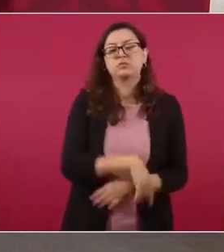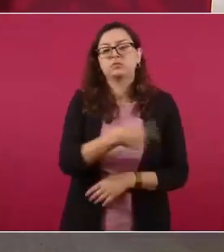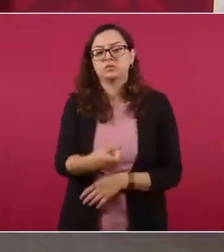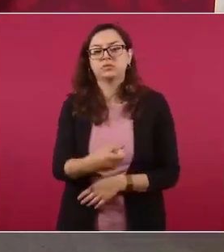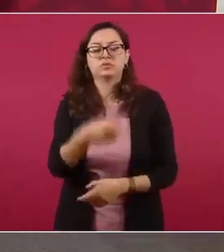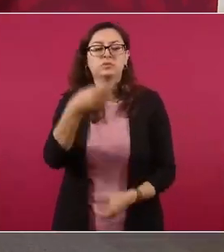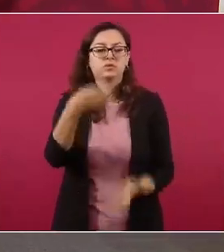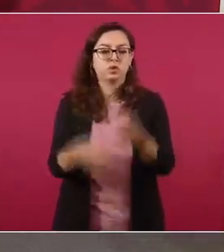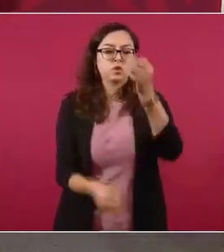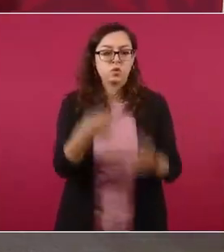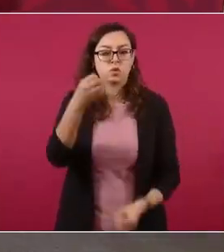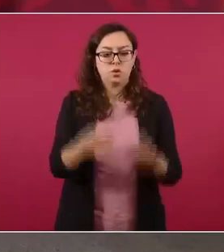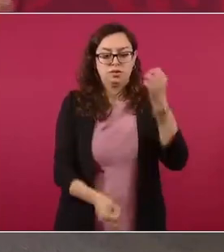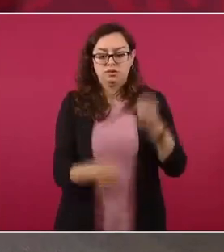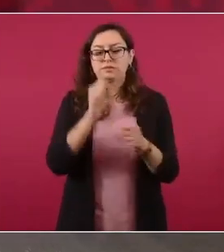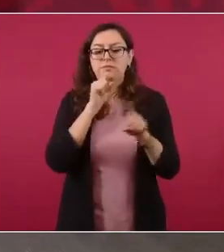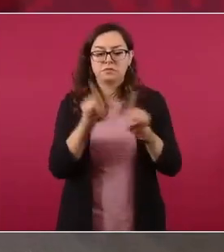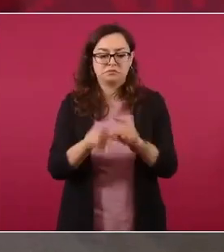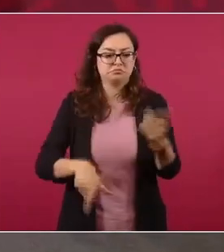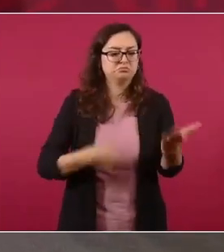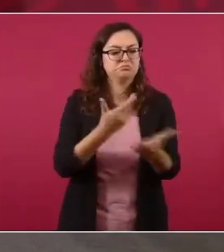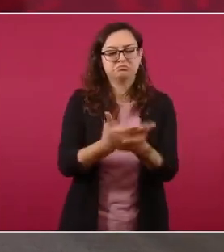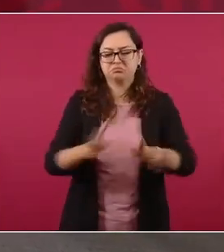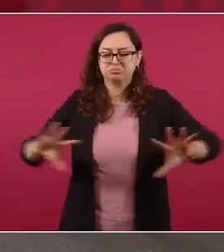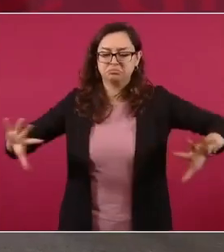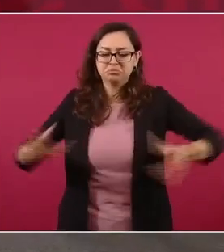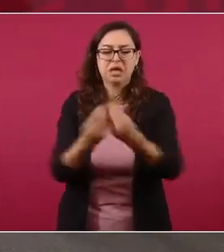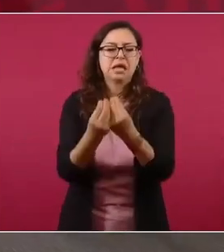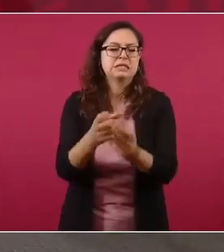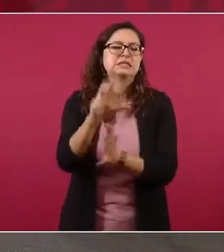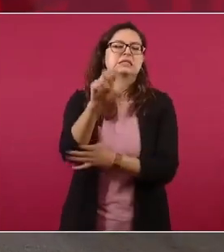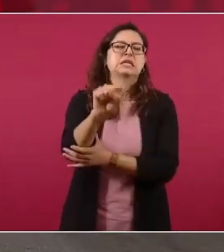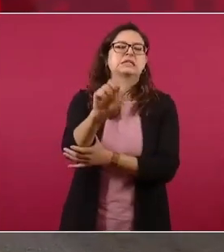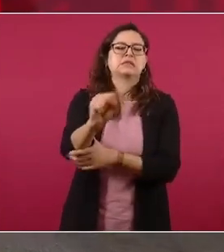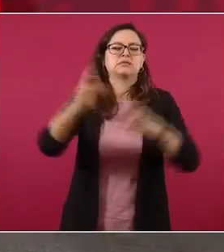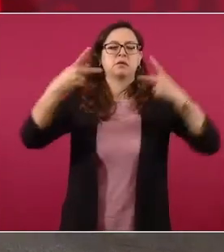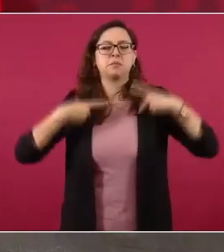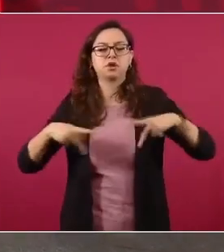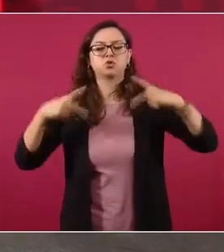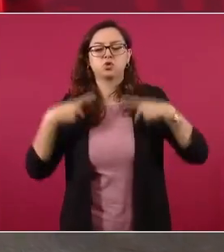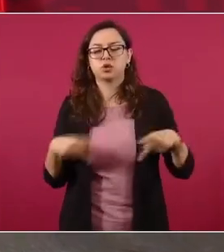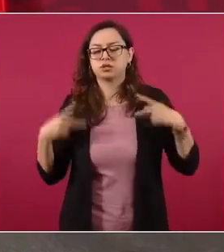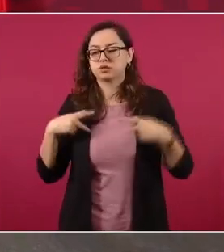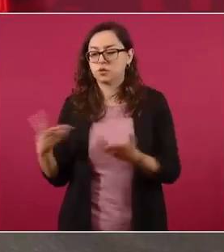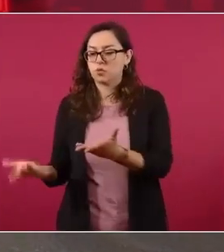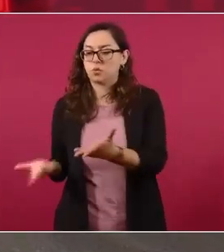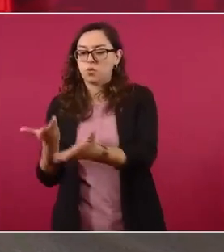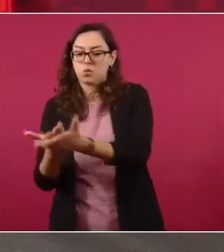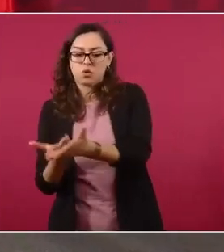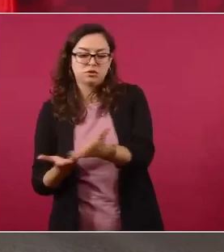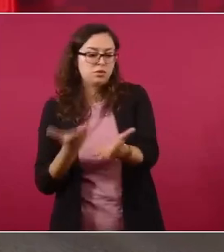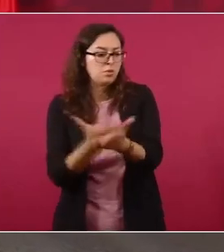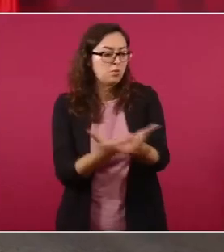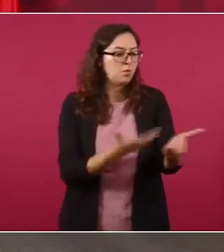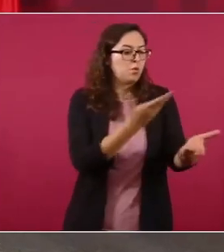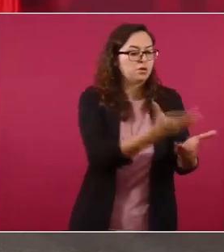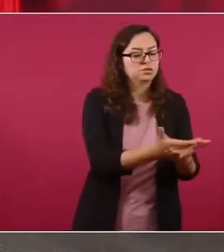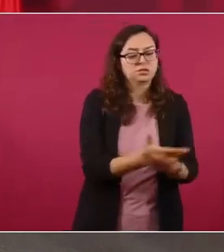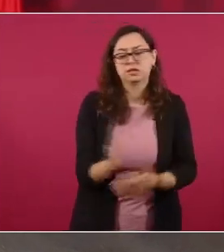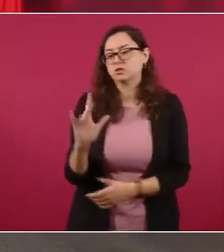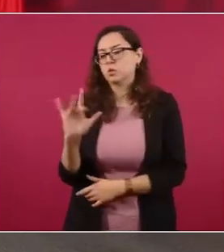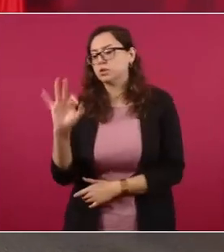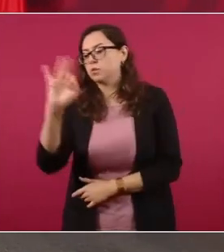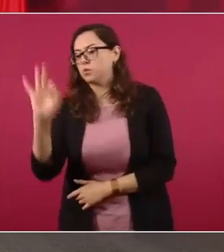20 y que de esos 60, mitad mujeres, mitad hombres,